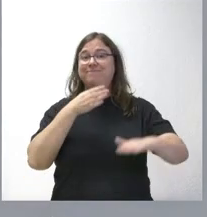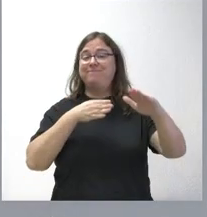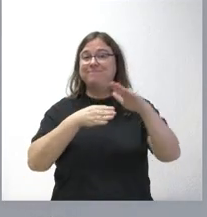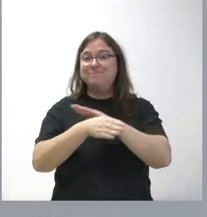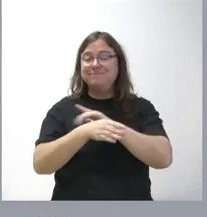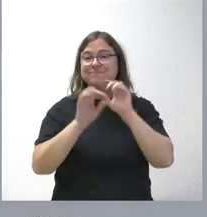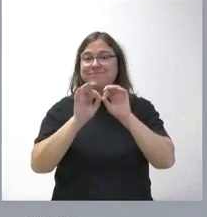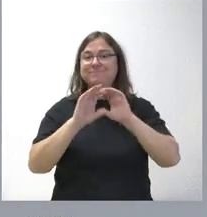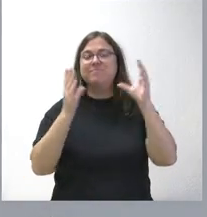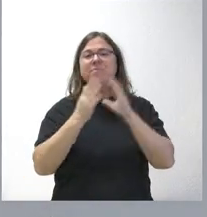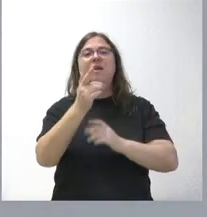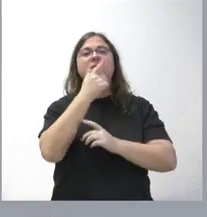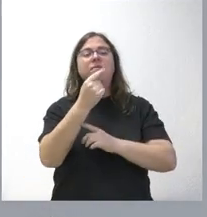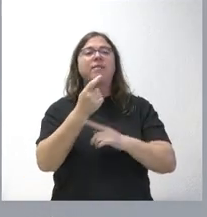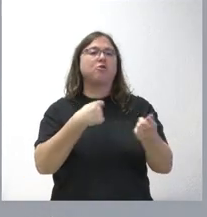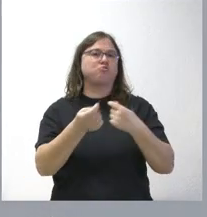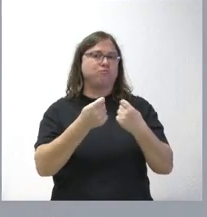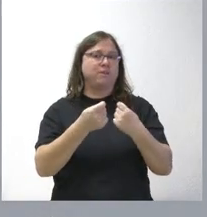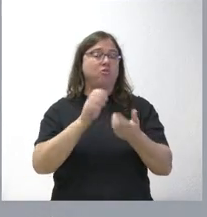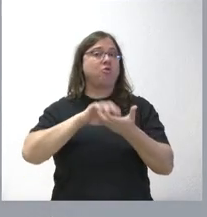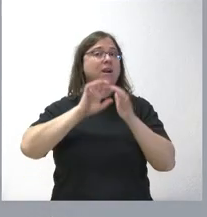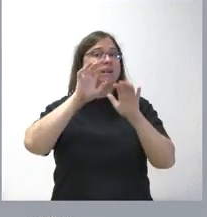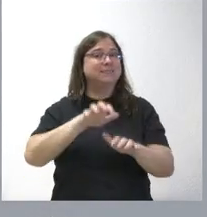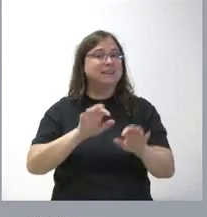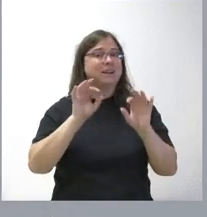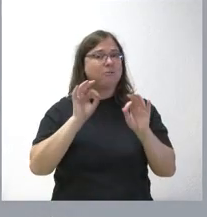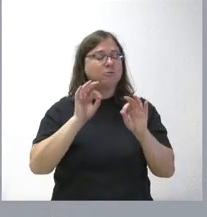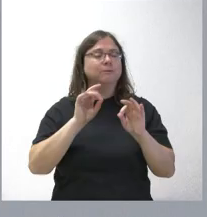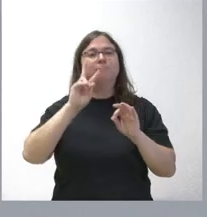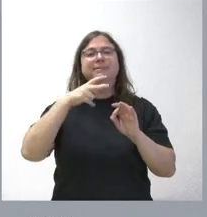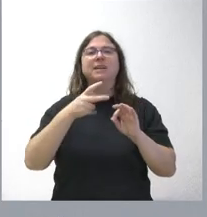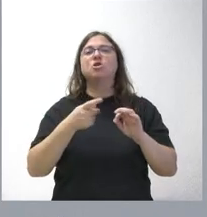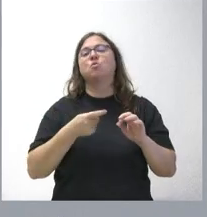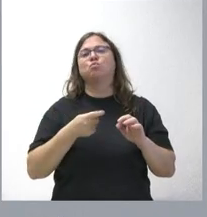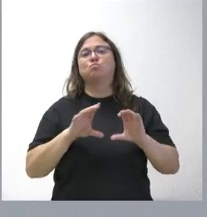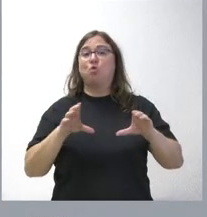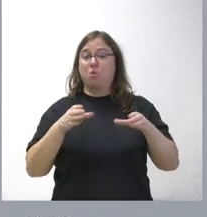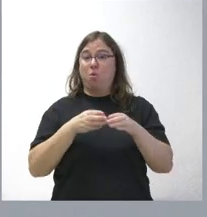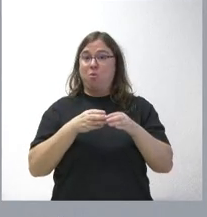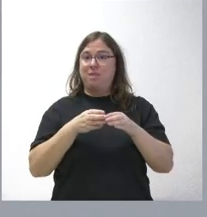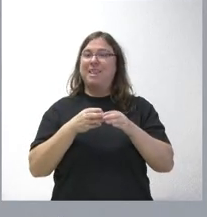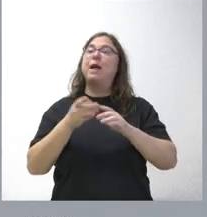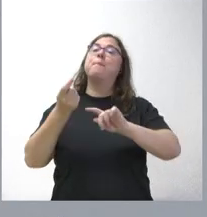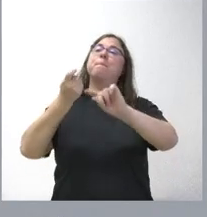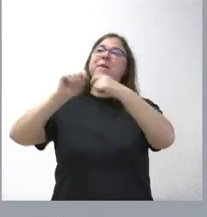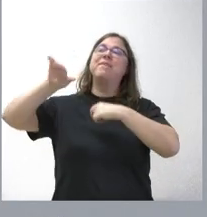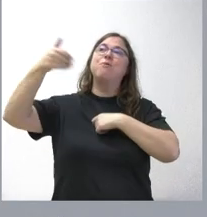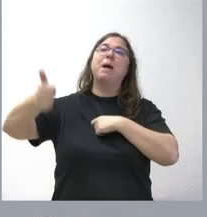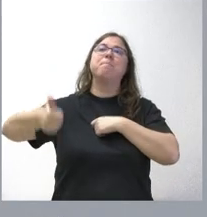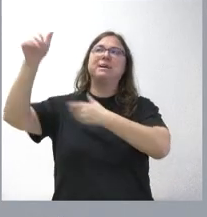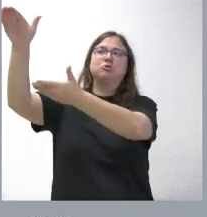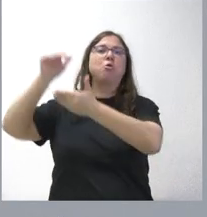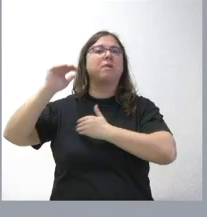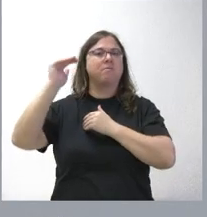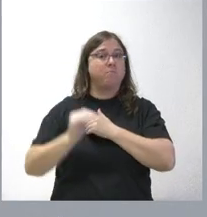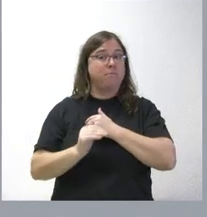internacional, favorecemos el comercio internacional y Castilla y lo saben ustedes que es una comunidad que exporta más de lo que importa y que en estos últimos años